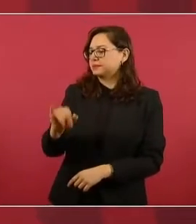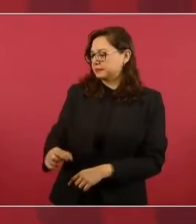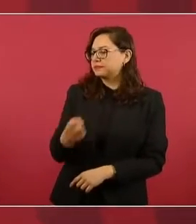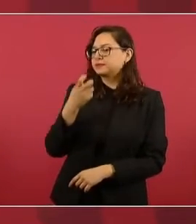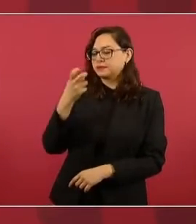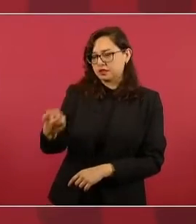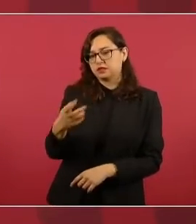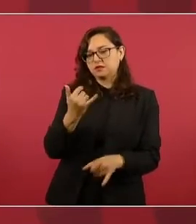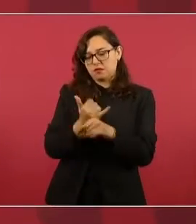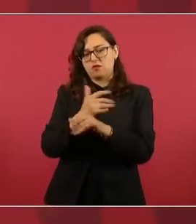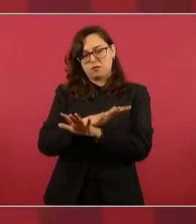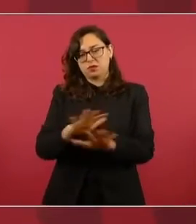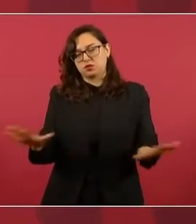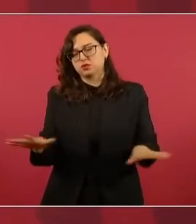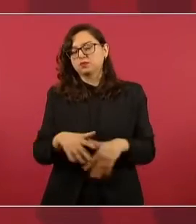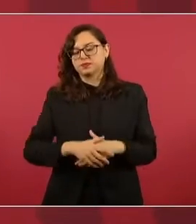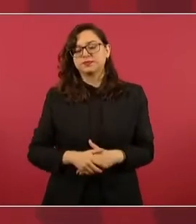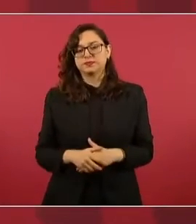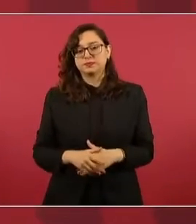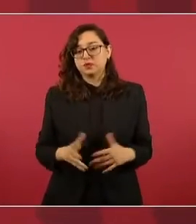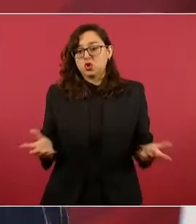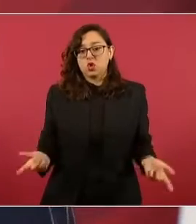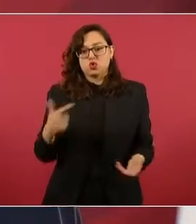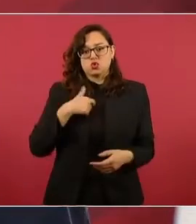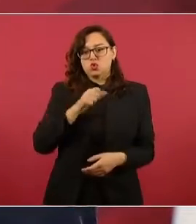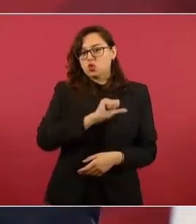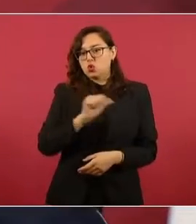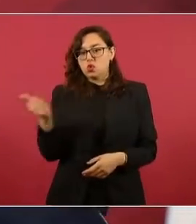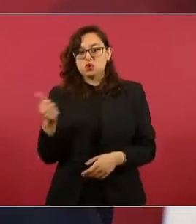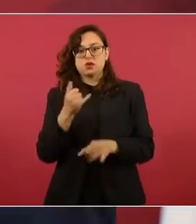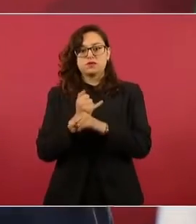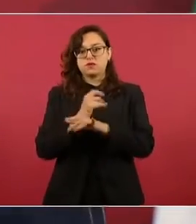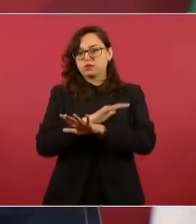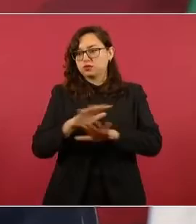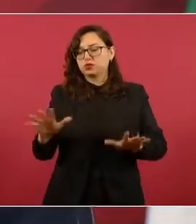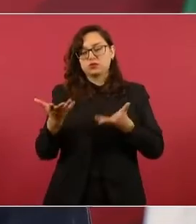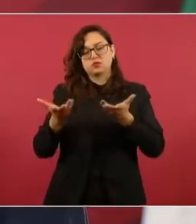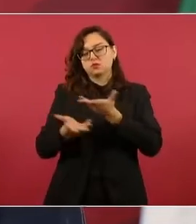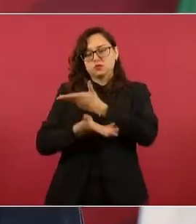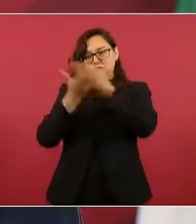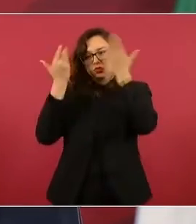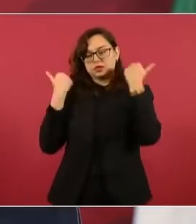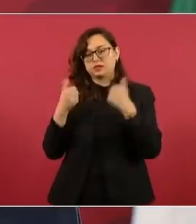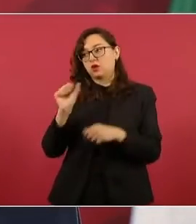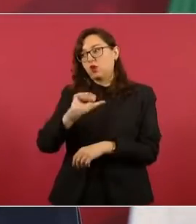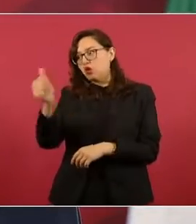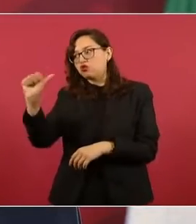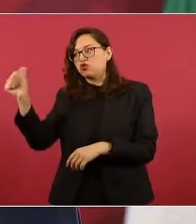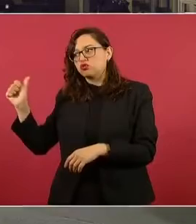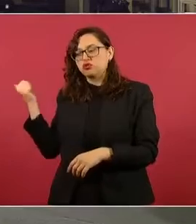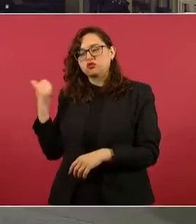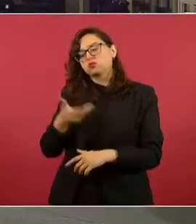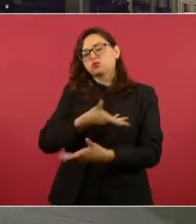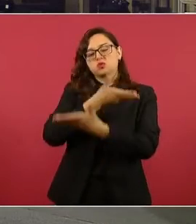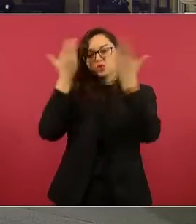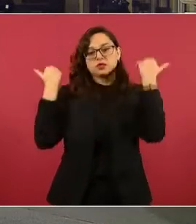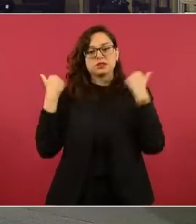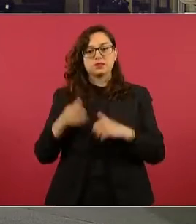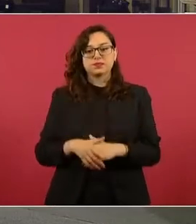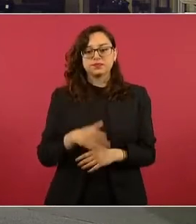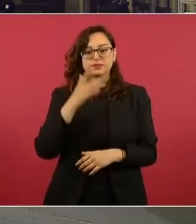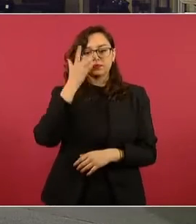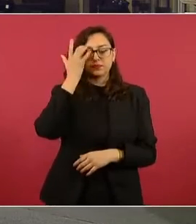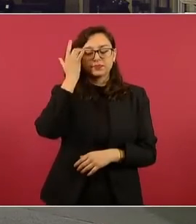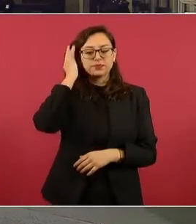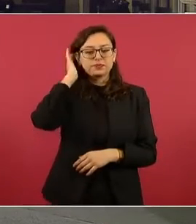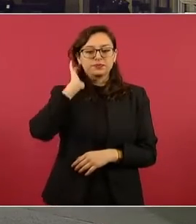conozco. No tengo más información de otros casos. ¿Y no sabe si le han